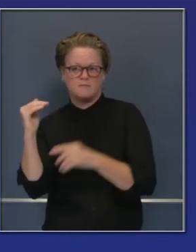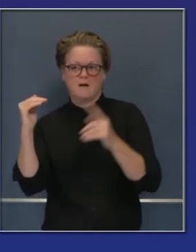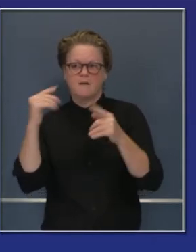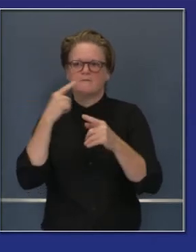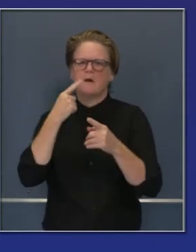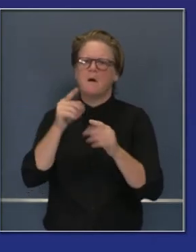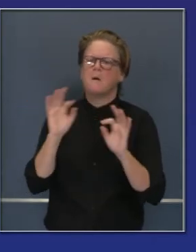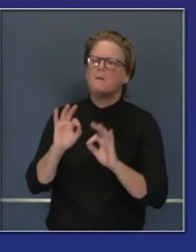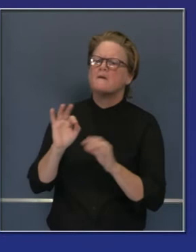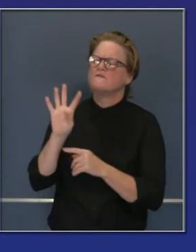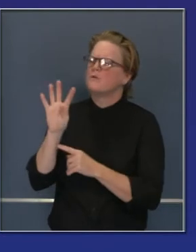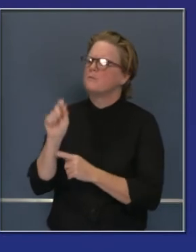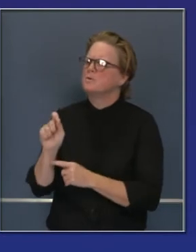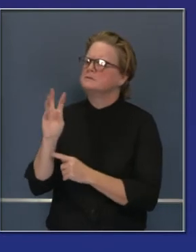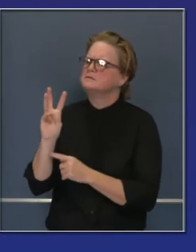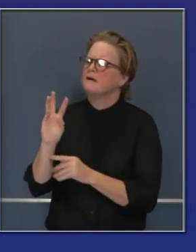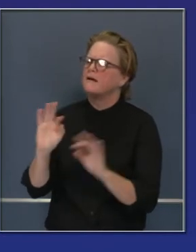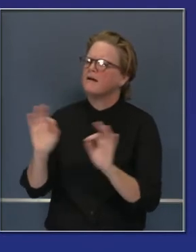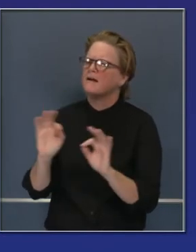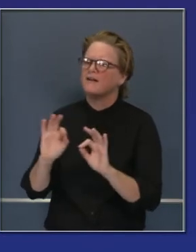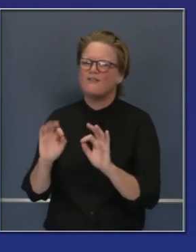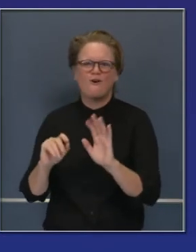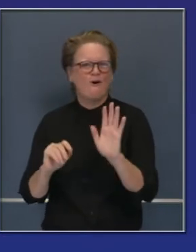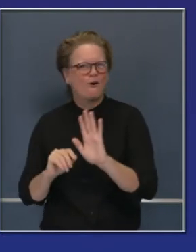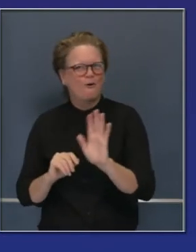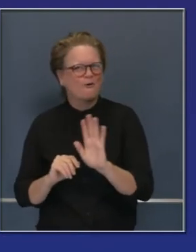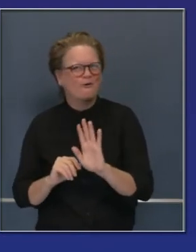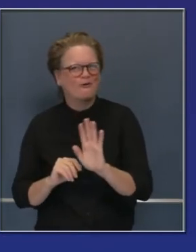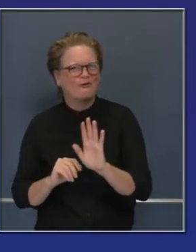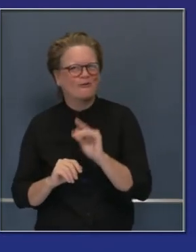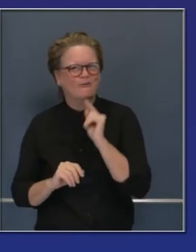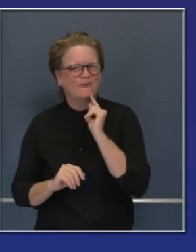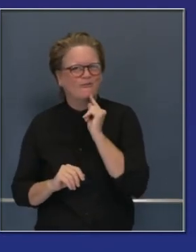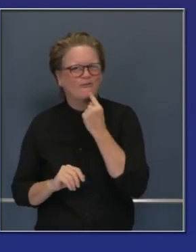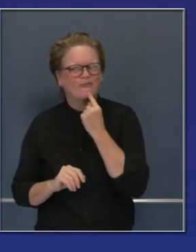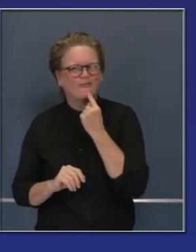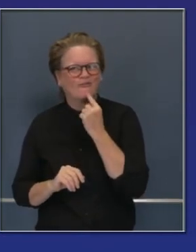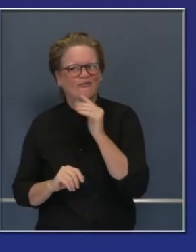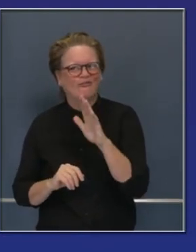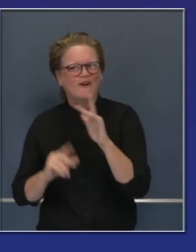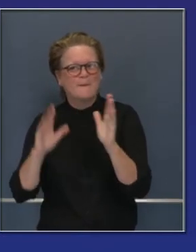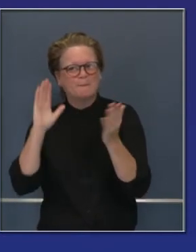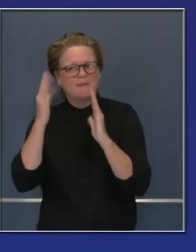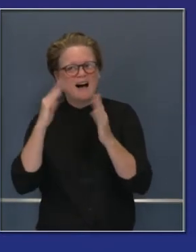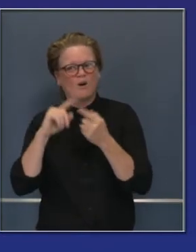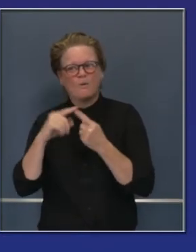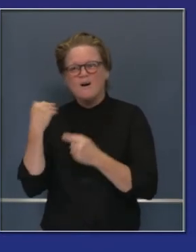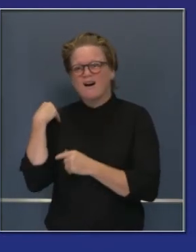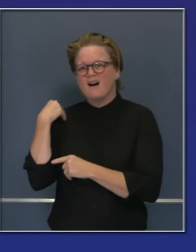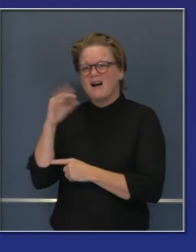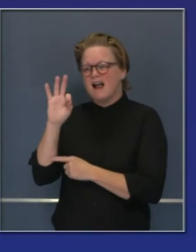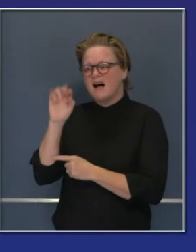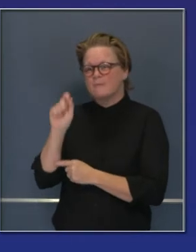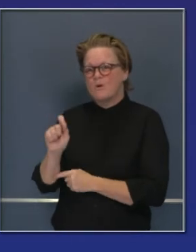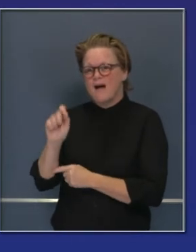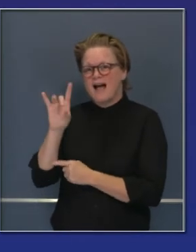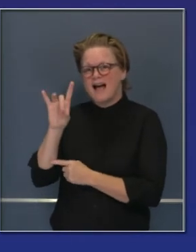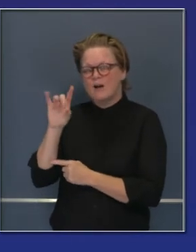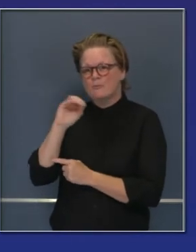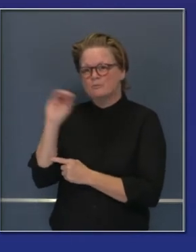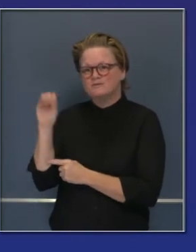Tal vez se digan 4.6 suena bastante bien. Y sí lo es. Pero solo si lo contrasta al 98